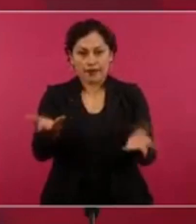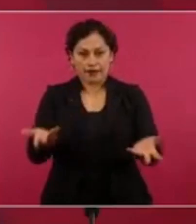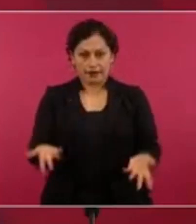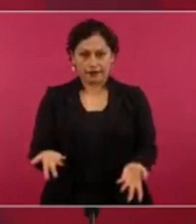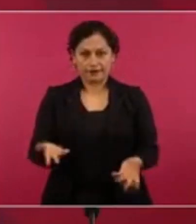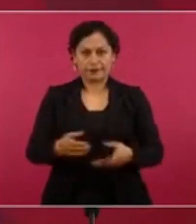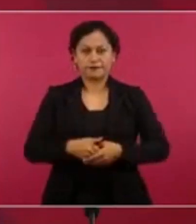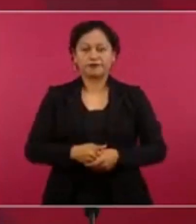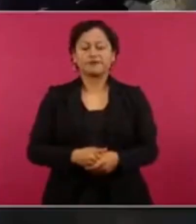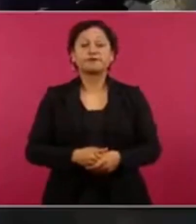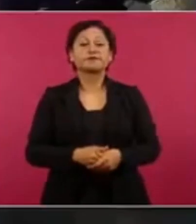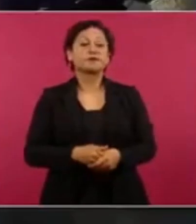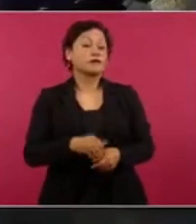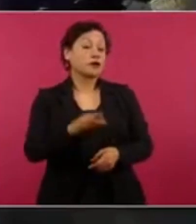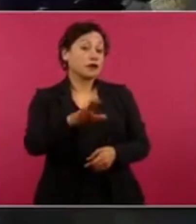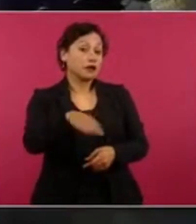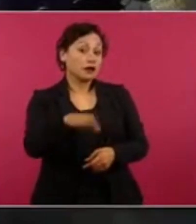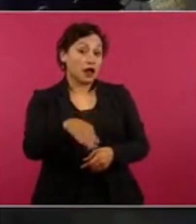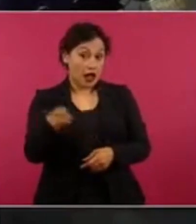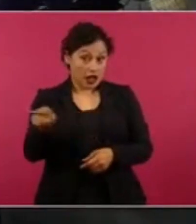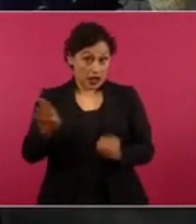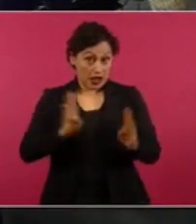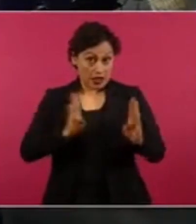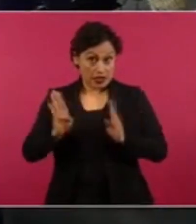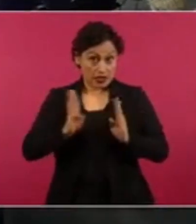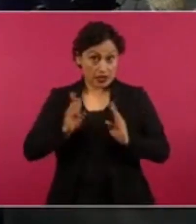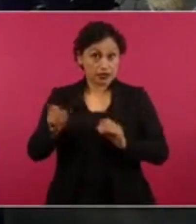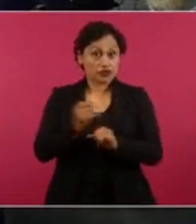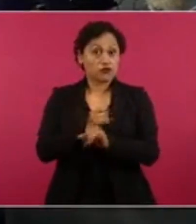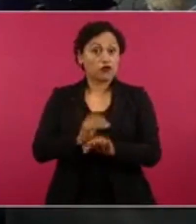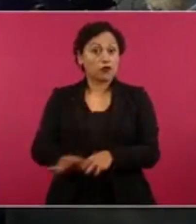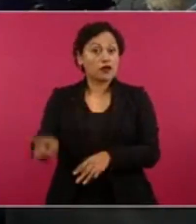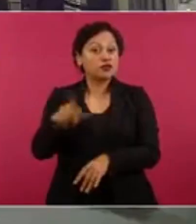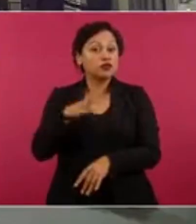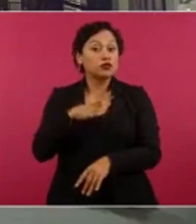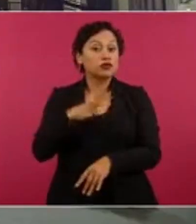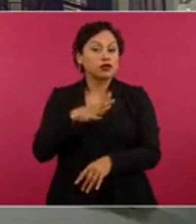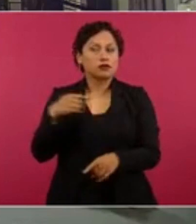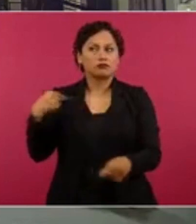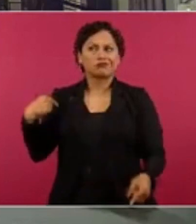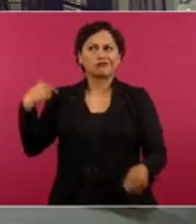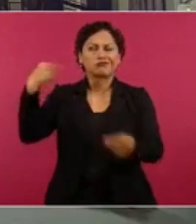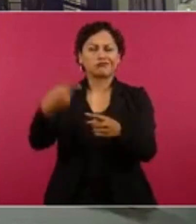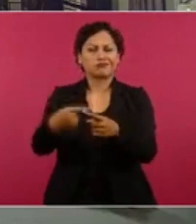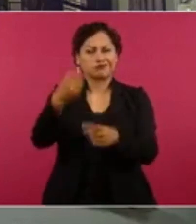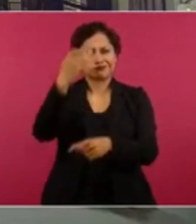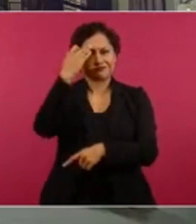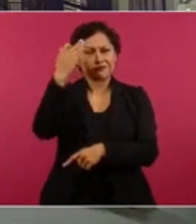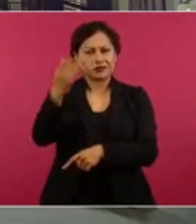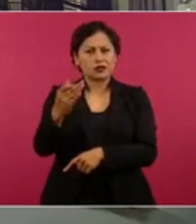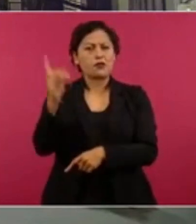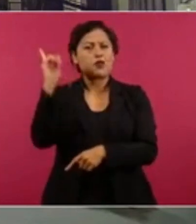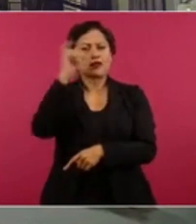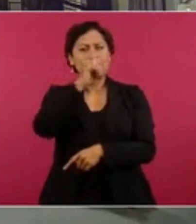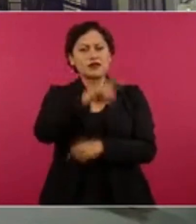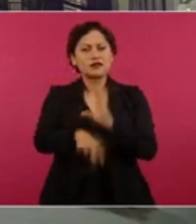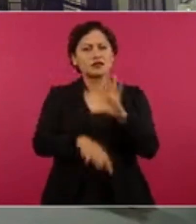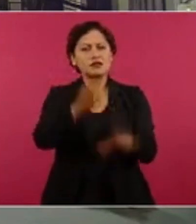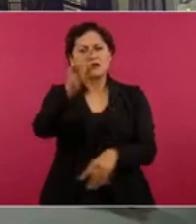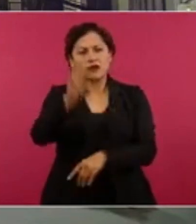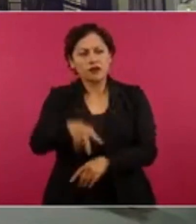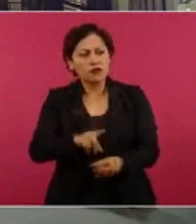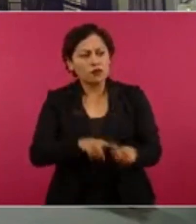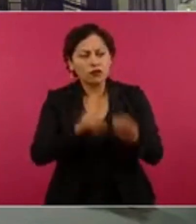Si es el Ejército el que pudiera tener toda la información, entonces ha pasado mucho tiempo como para que se pudiera llegar a la verdad de dónde están. El Ejército